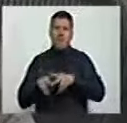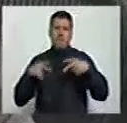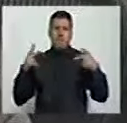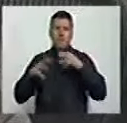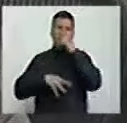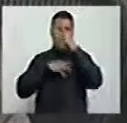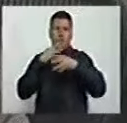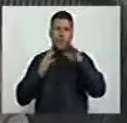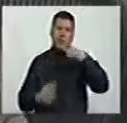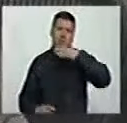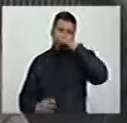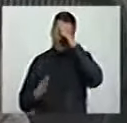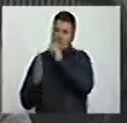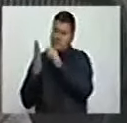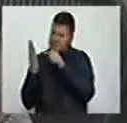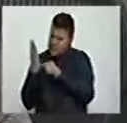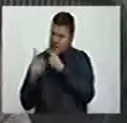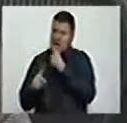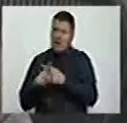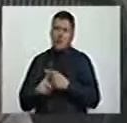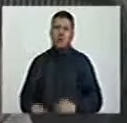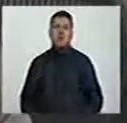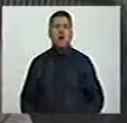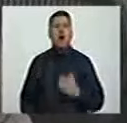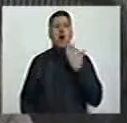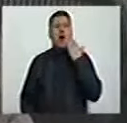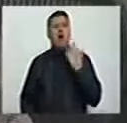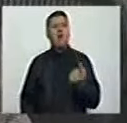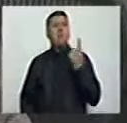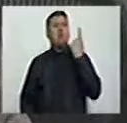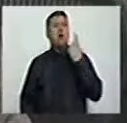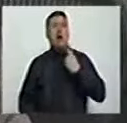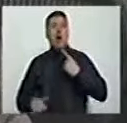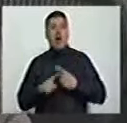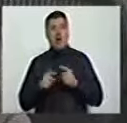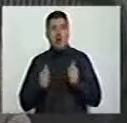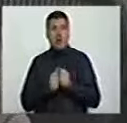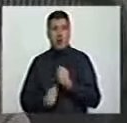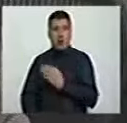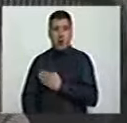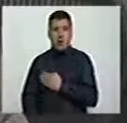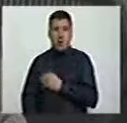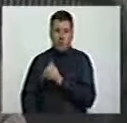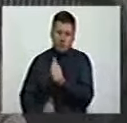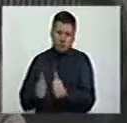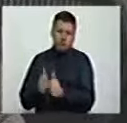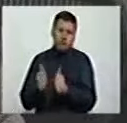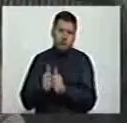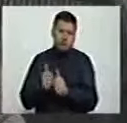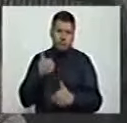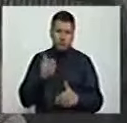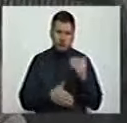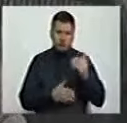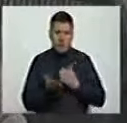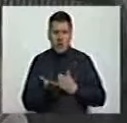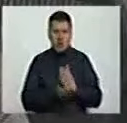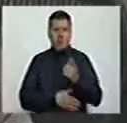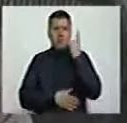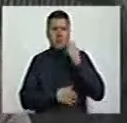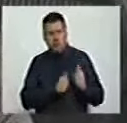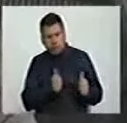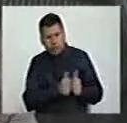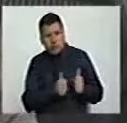El Mundo de Medellín. Como política acompañó al expresidente Álvaro Uribe Vélez desde los comienzos de su carrera